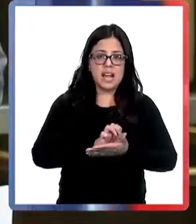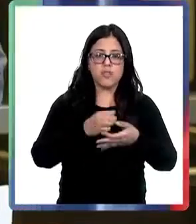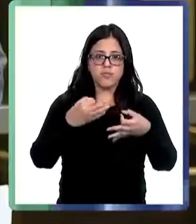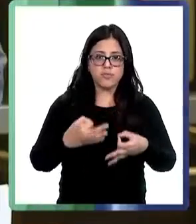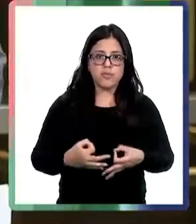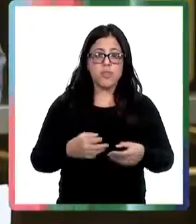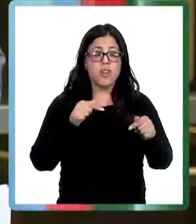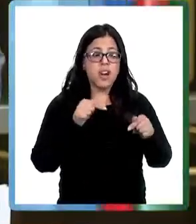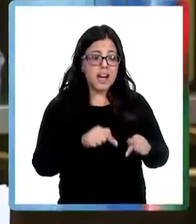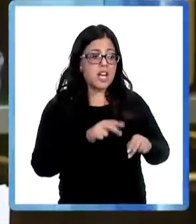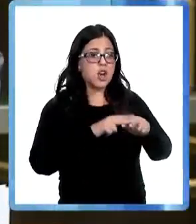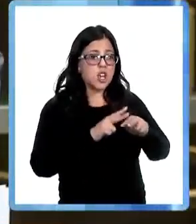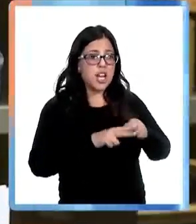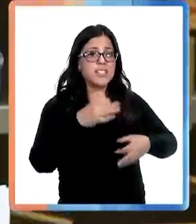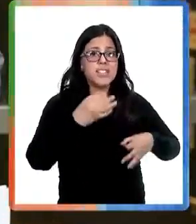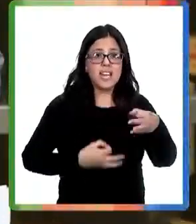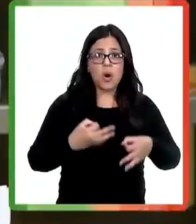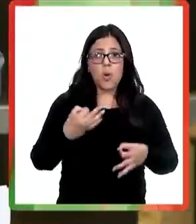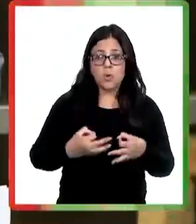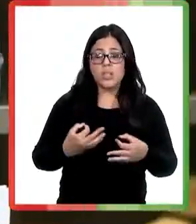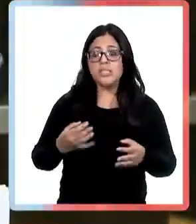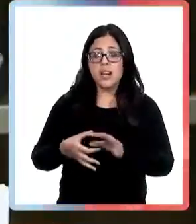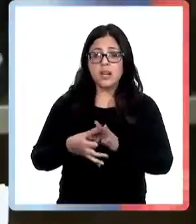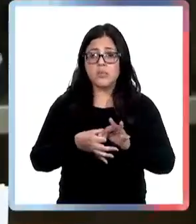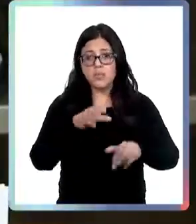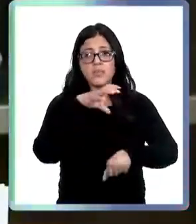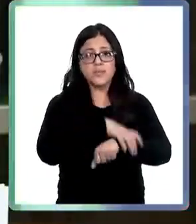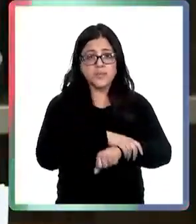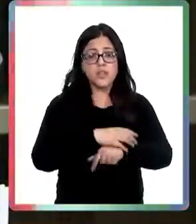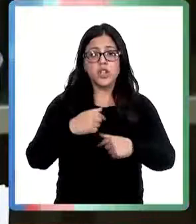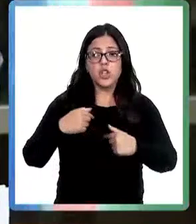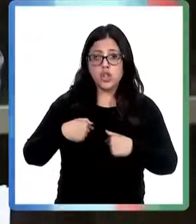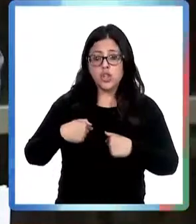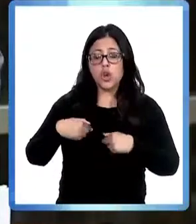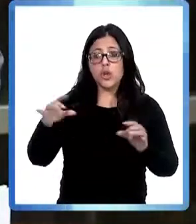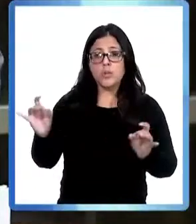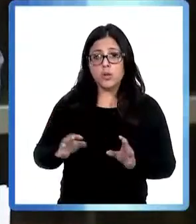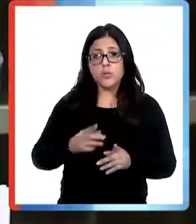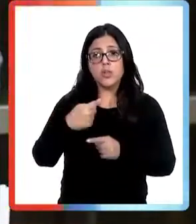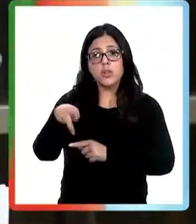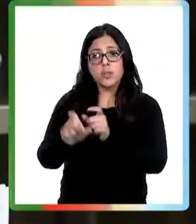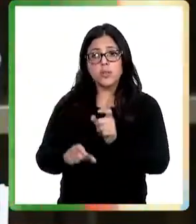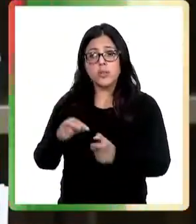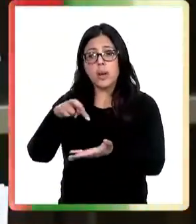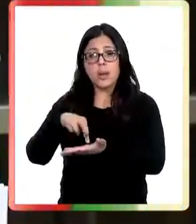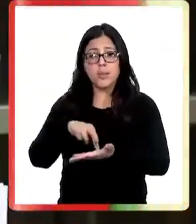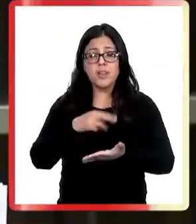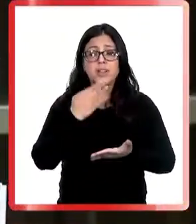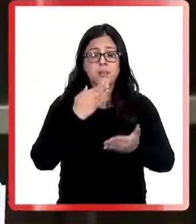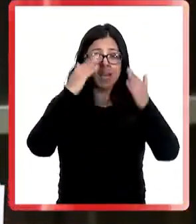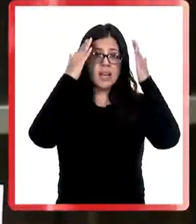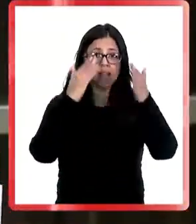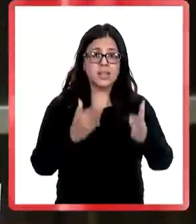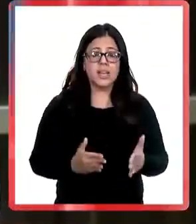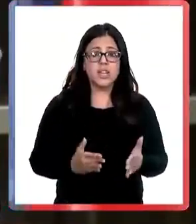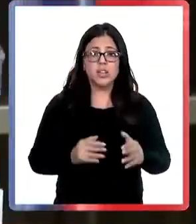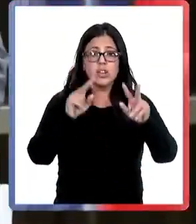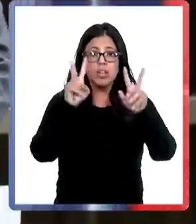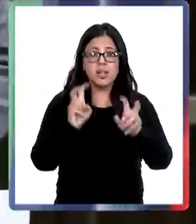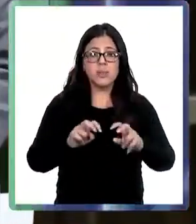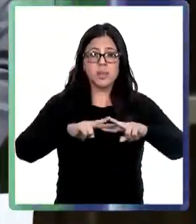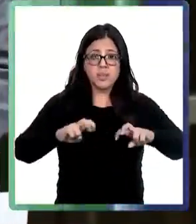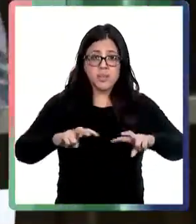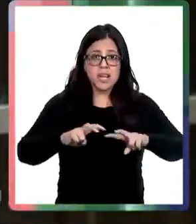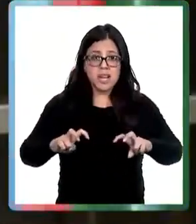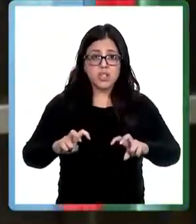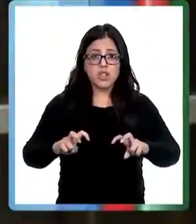y seguramente los demás parlamentarios van a estar atentos respecto a la investigación que lleve adelante y que puedan justificar el hecho de que no